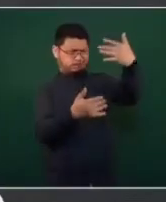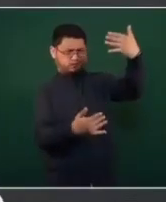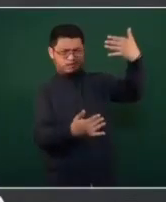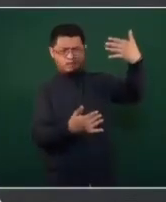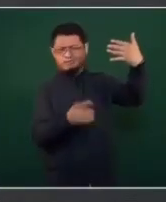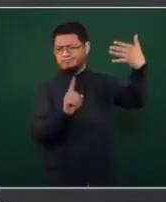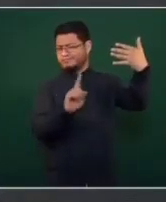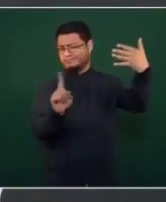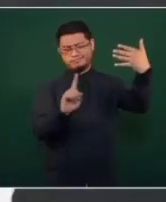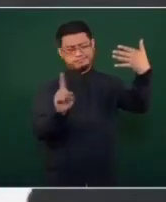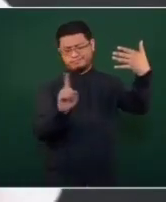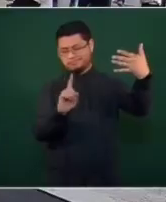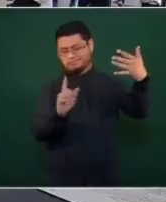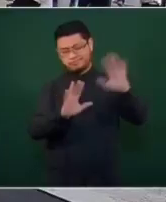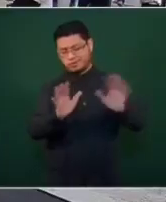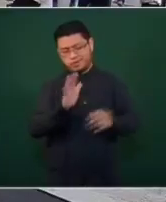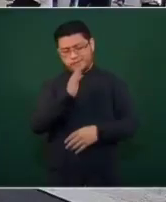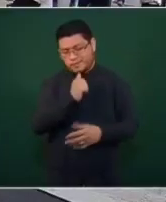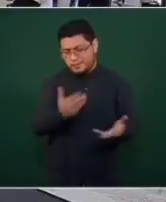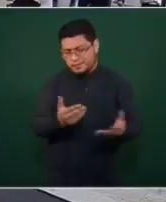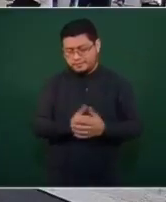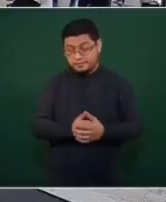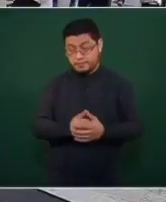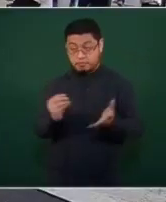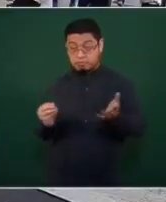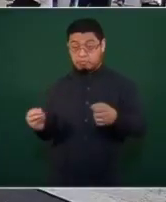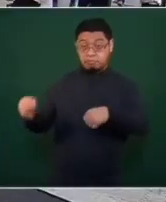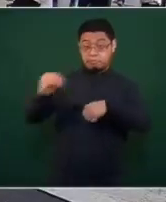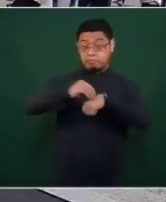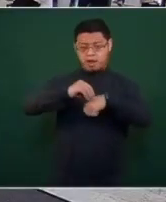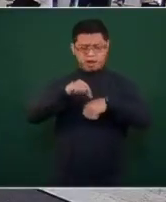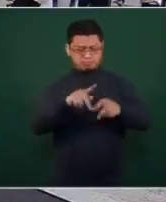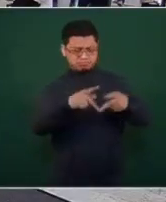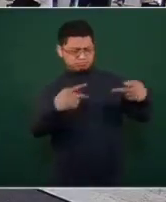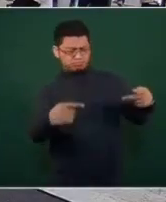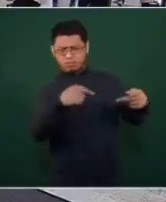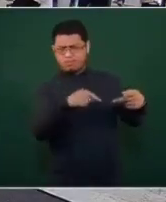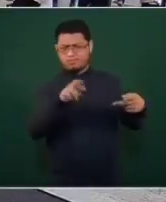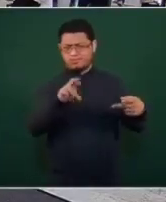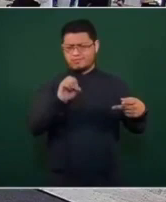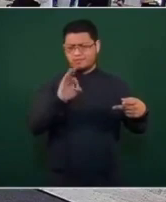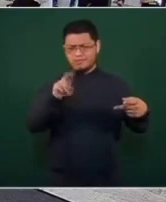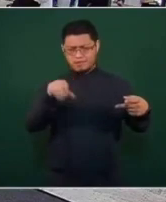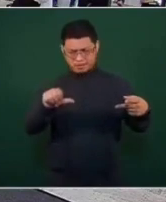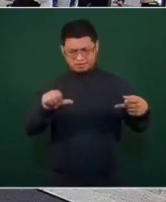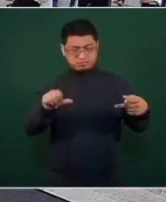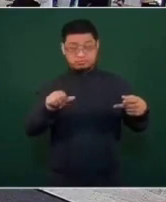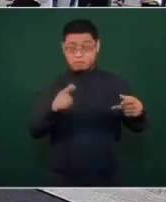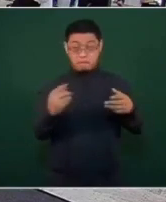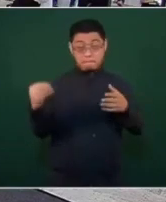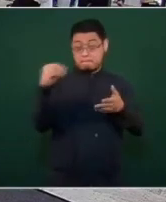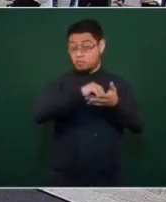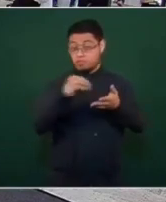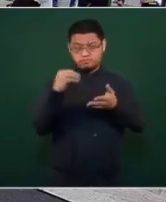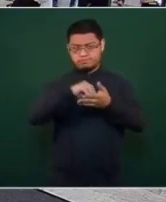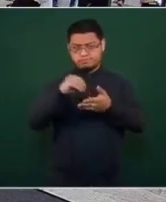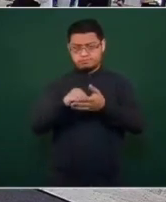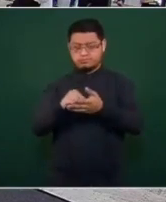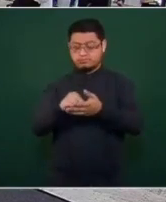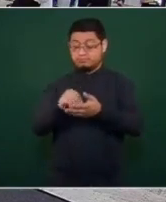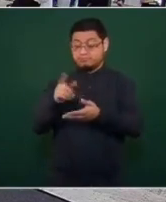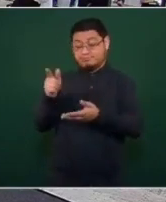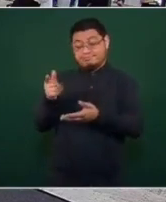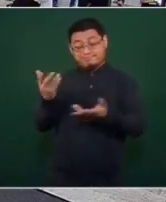que tú estás planteando. Esa vez lo puso Reforma en ocho columnas, no lo tendrán por ahí,